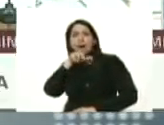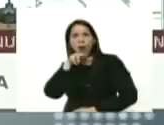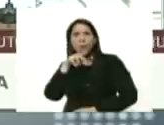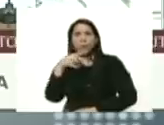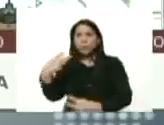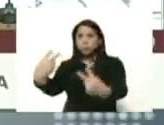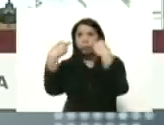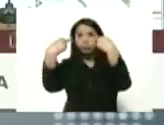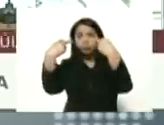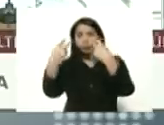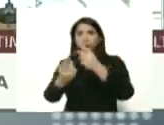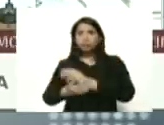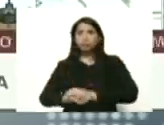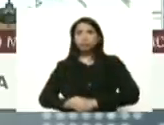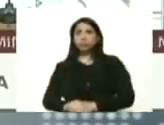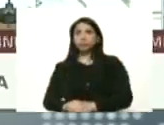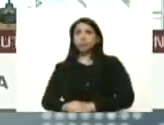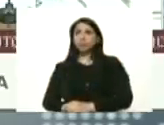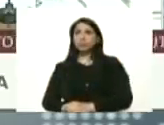con